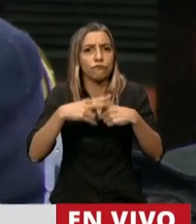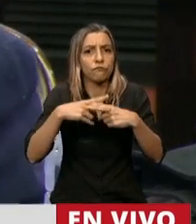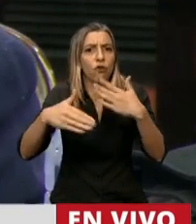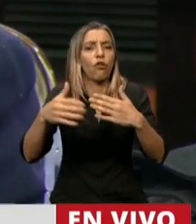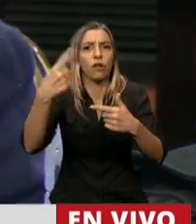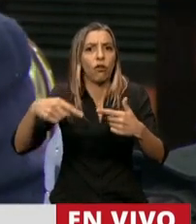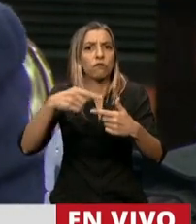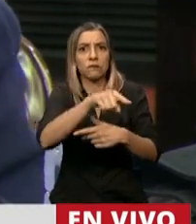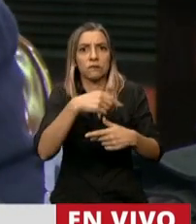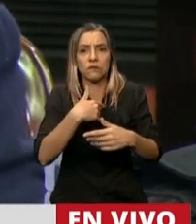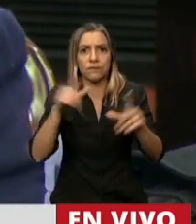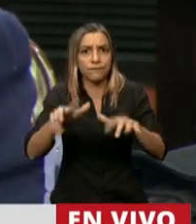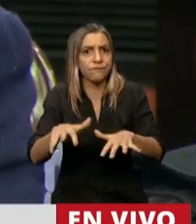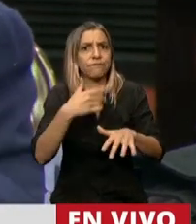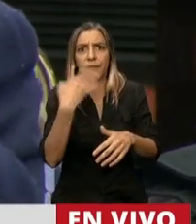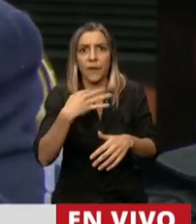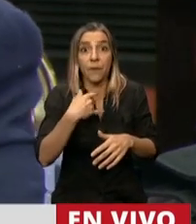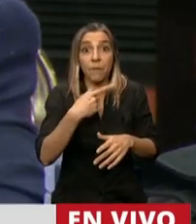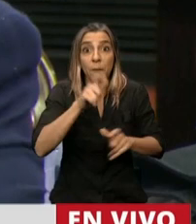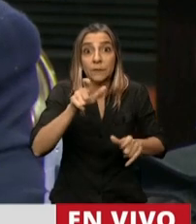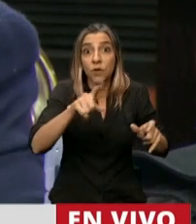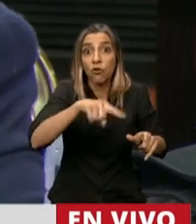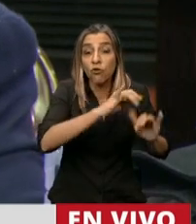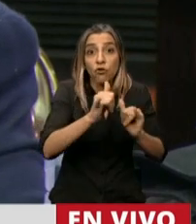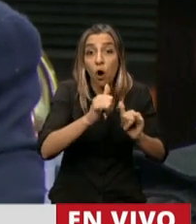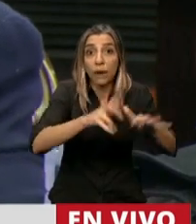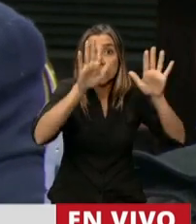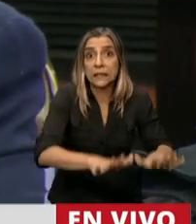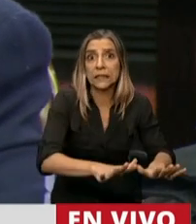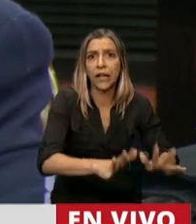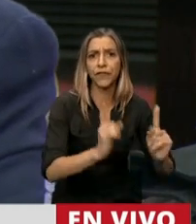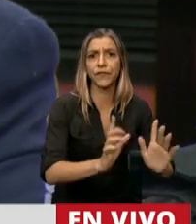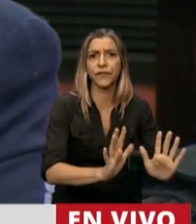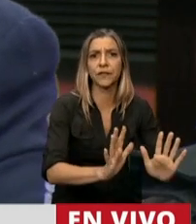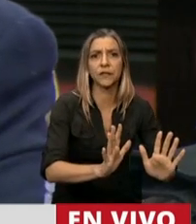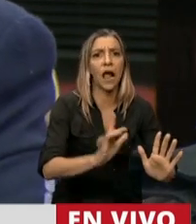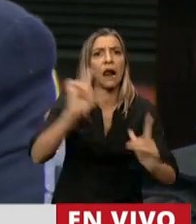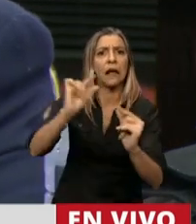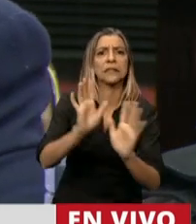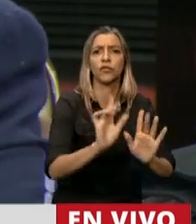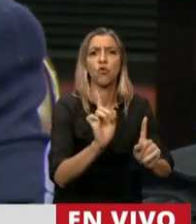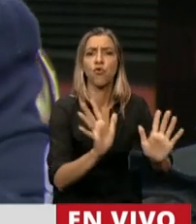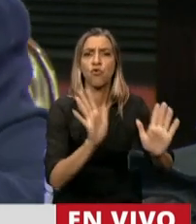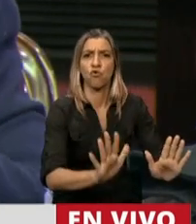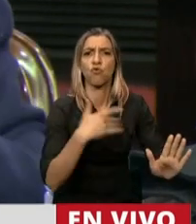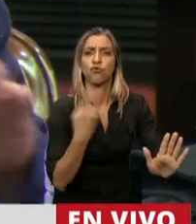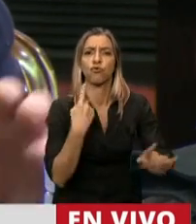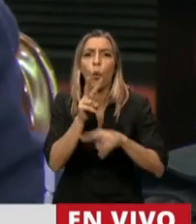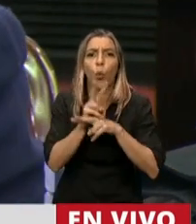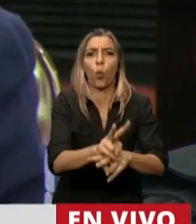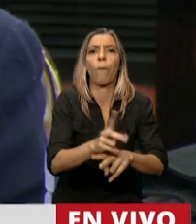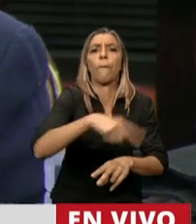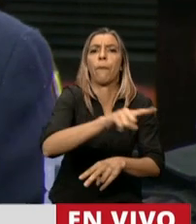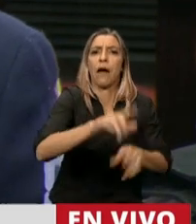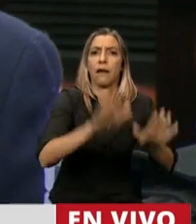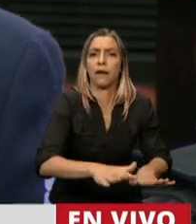Argentina porque fuera un paraíso de esas actividades otros profesionales. Ese sería nuestro verdadero desafío. Porque todas las cosas